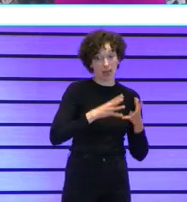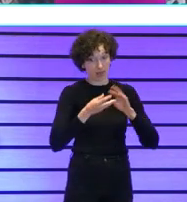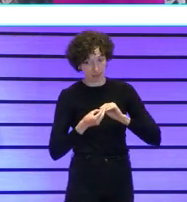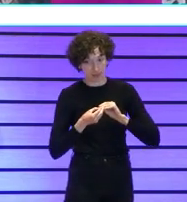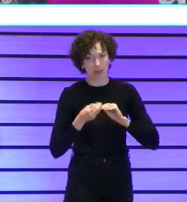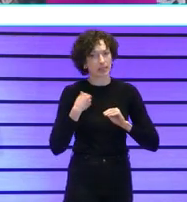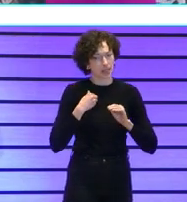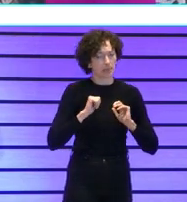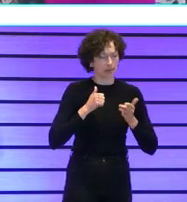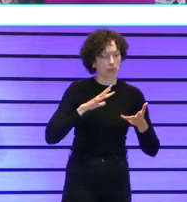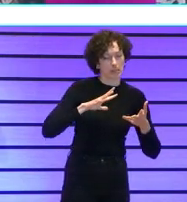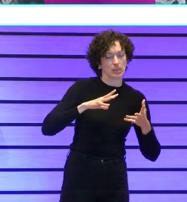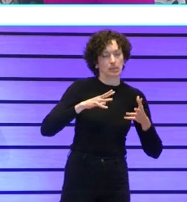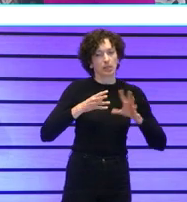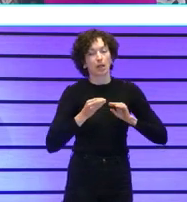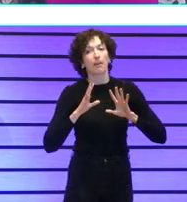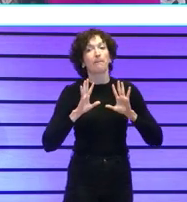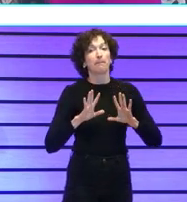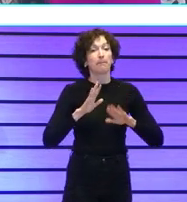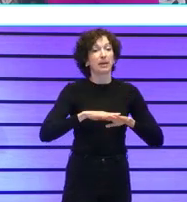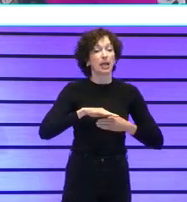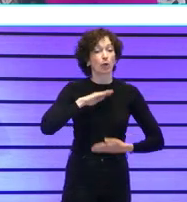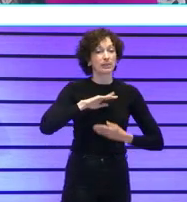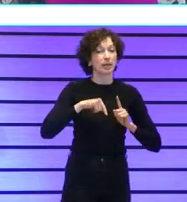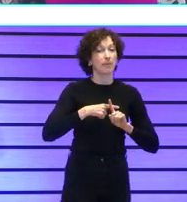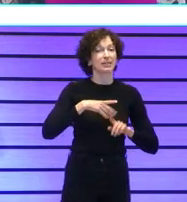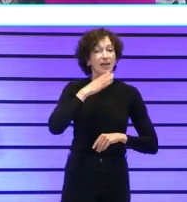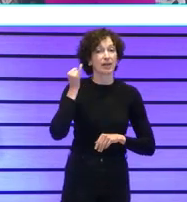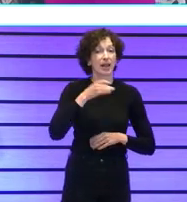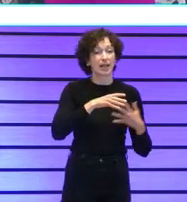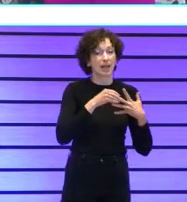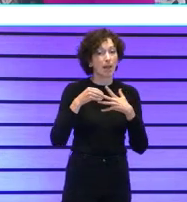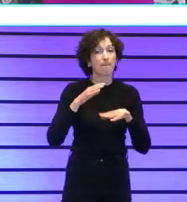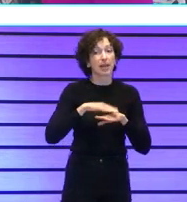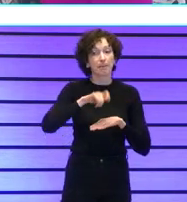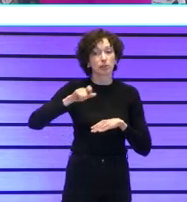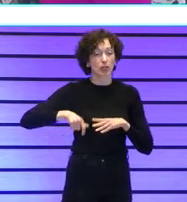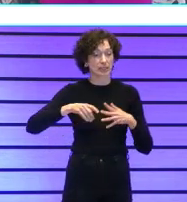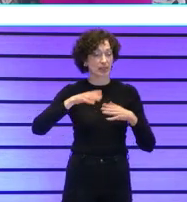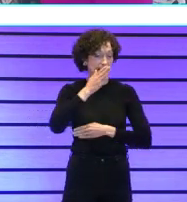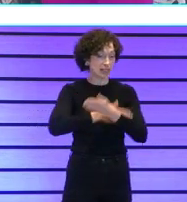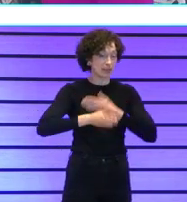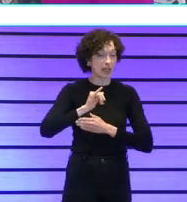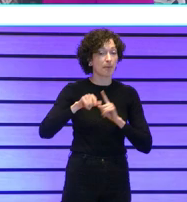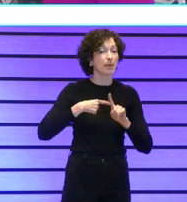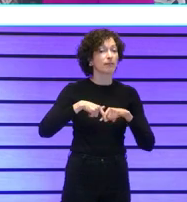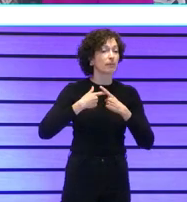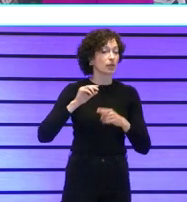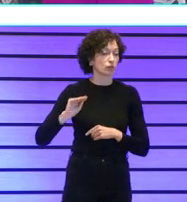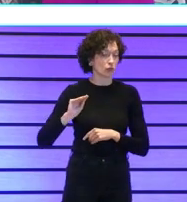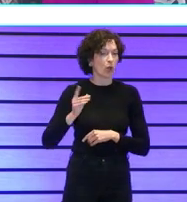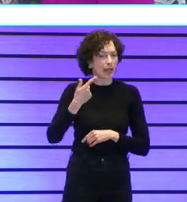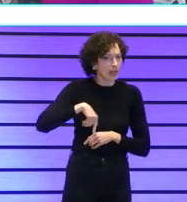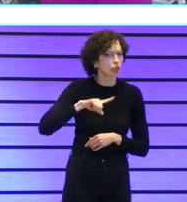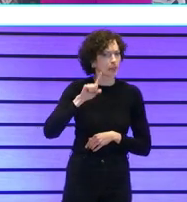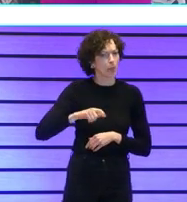adaptando en competencias y habilidades de liderazgo para personas con discapacidad y familias que ellos tengan también la oportunidad